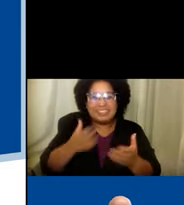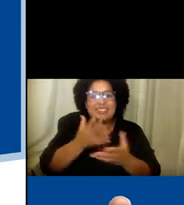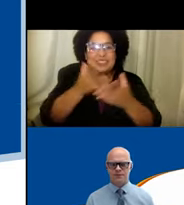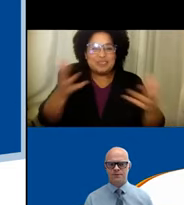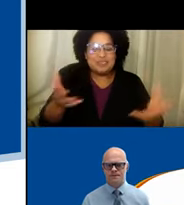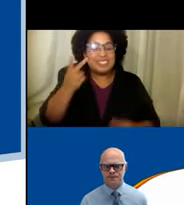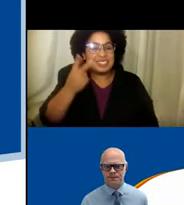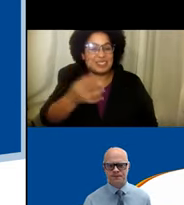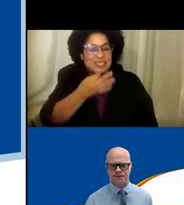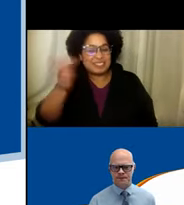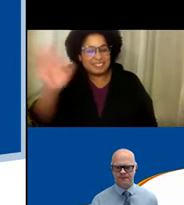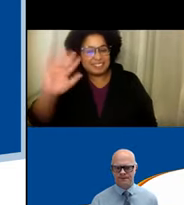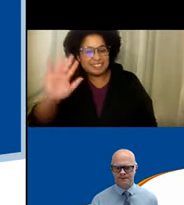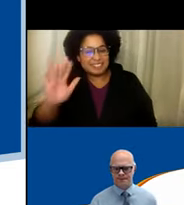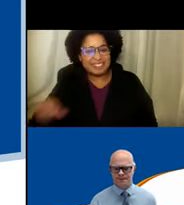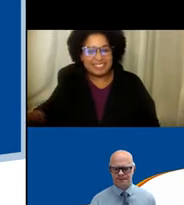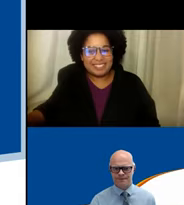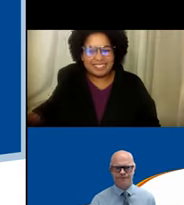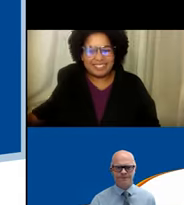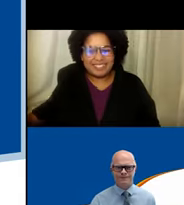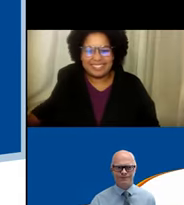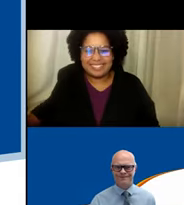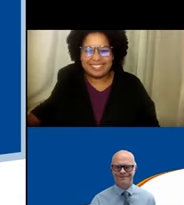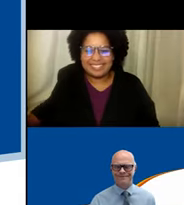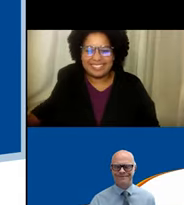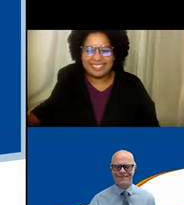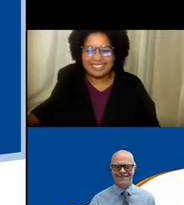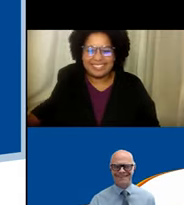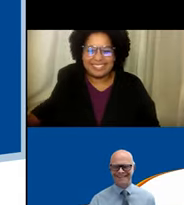agradecemos muchísimo. Y nos vemos. La próxima vez.